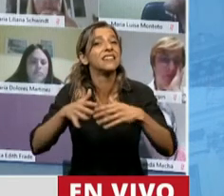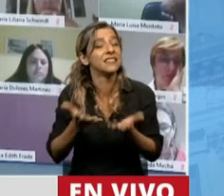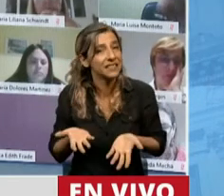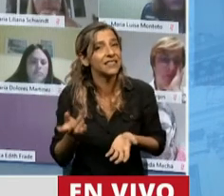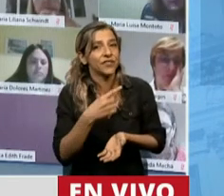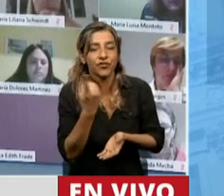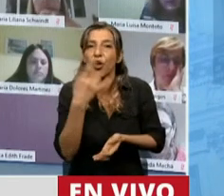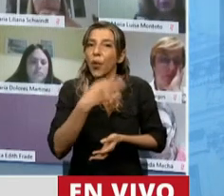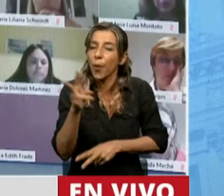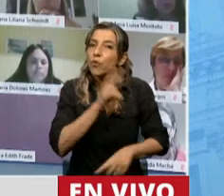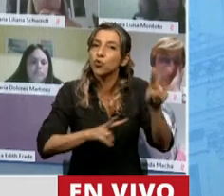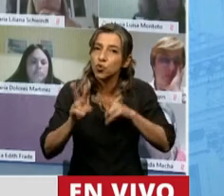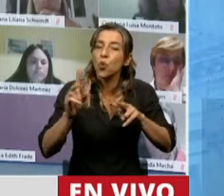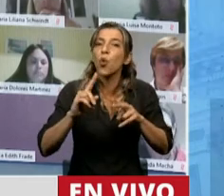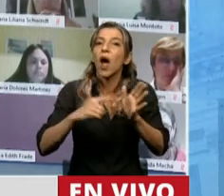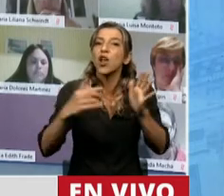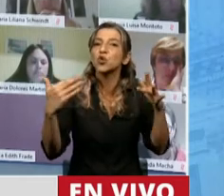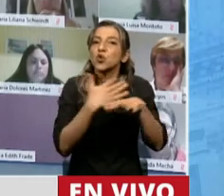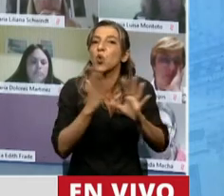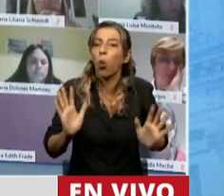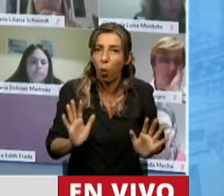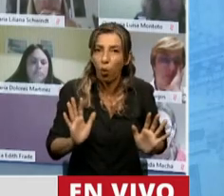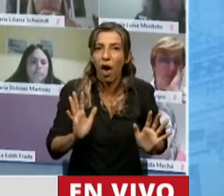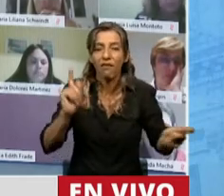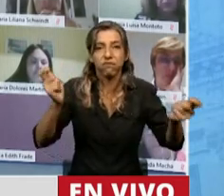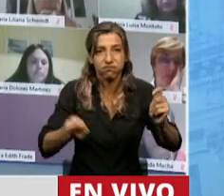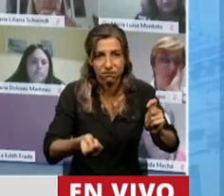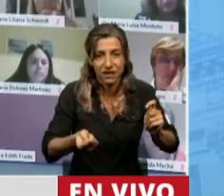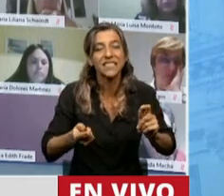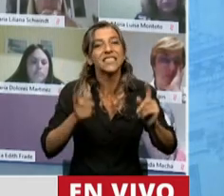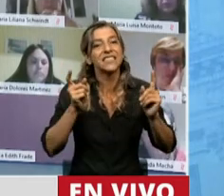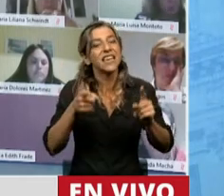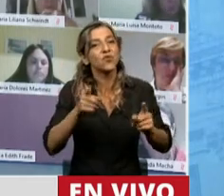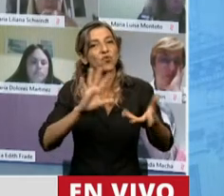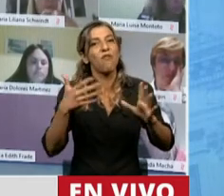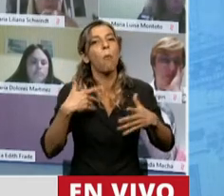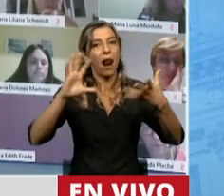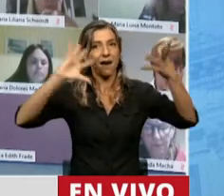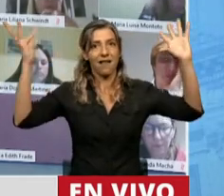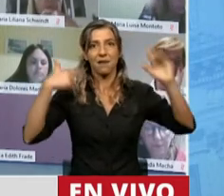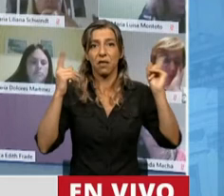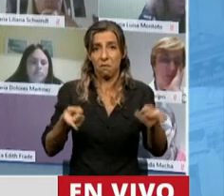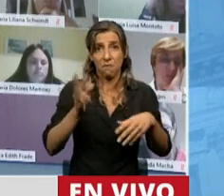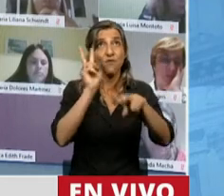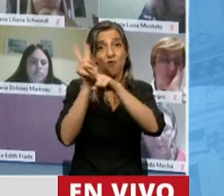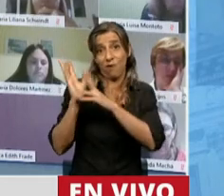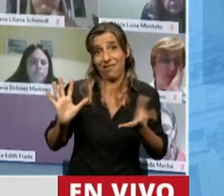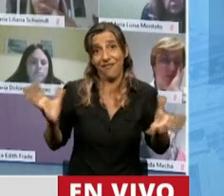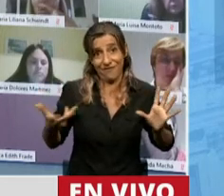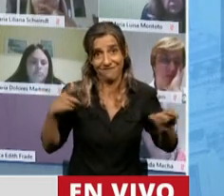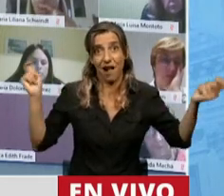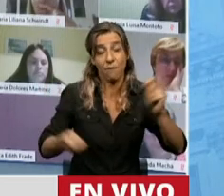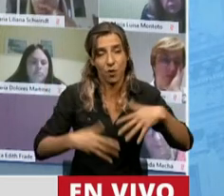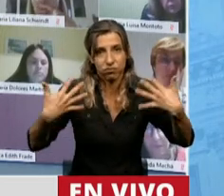generar ciudades más resilientes al cambio climático. Y acá viene también nuestra responsabilidad como ciudadanos. Tenemos que preguntarnos,